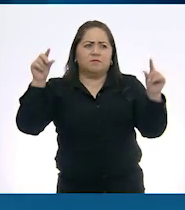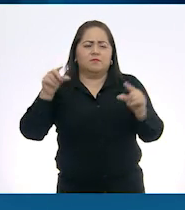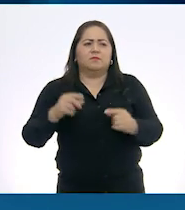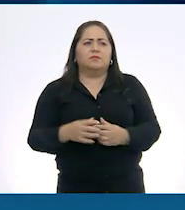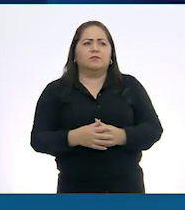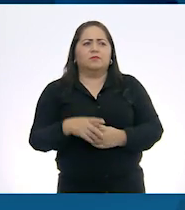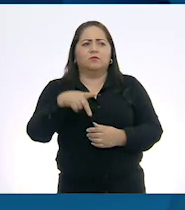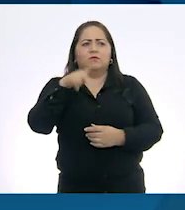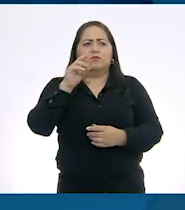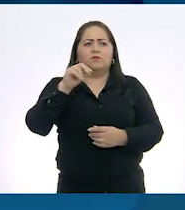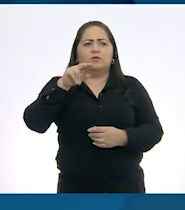vemos? Sí, claro.